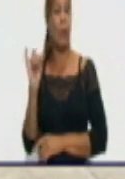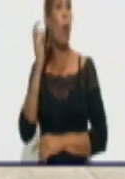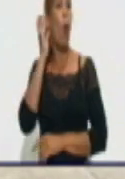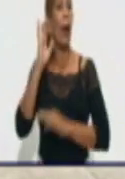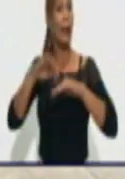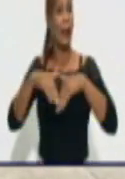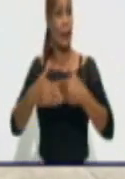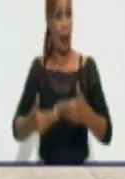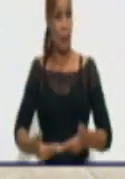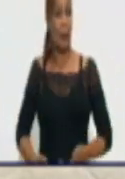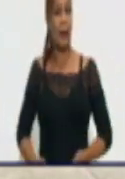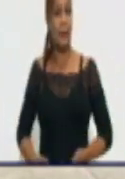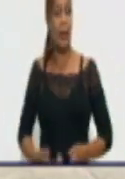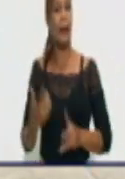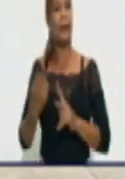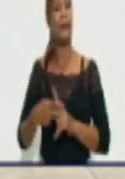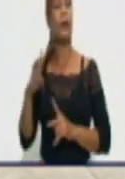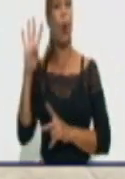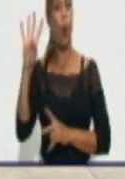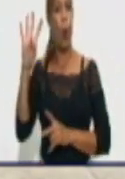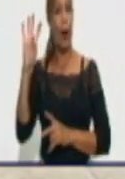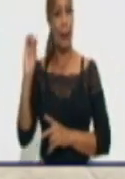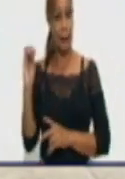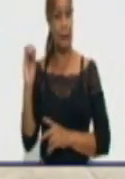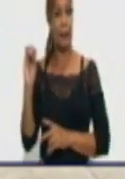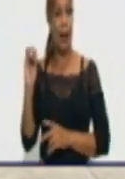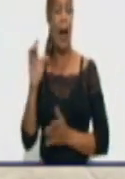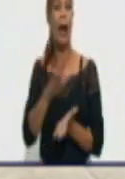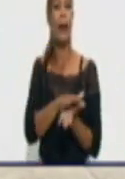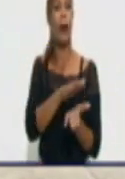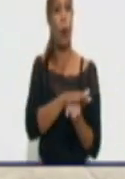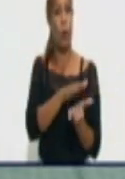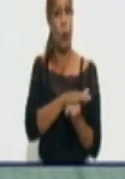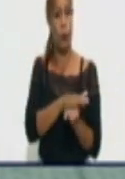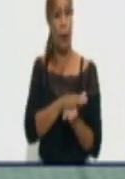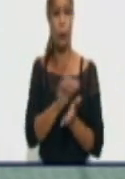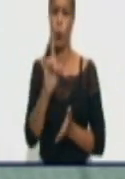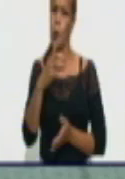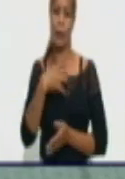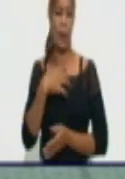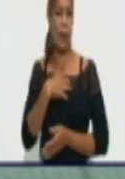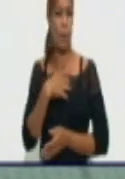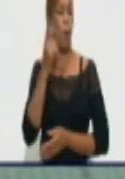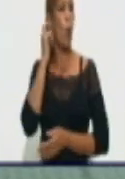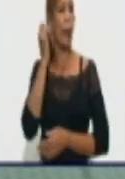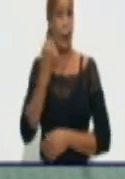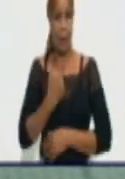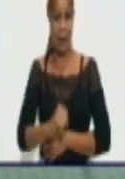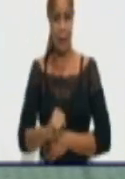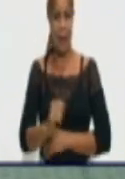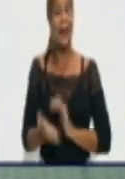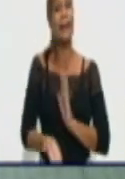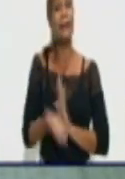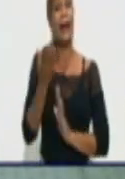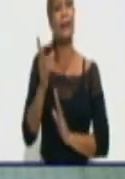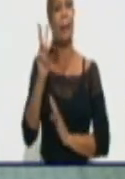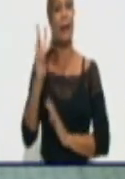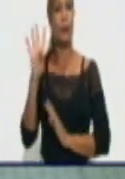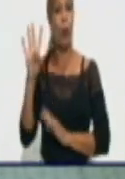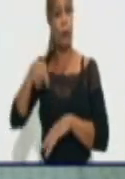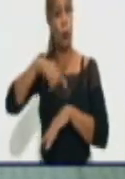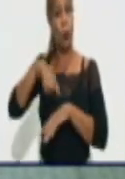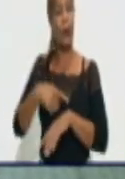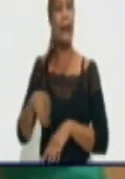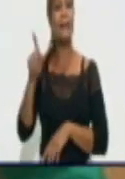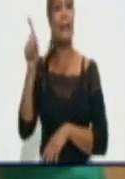activas y 40 en el acumulado y no tenemos ninguna puérpera. De altas, en las últimas 24 horas fueron